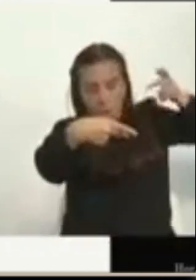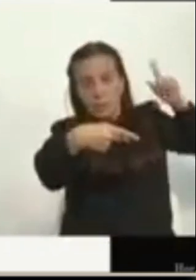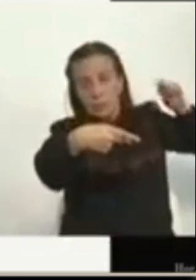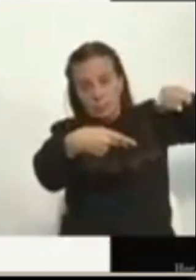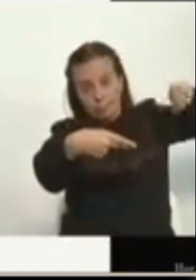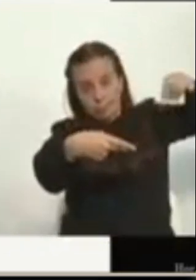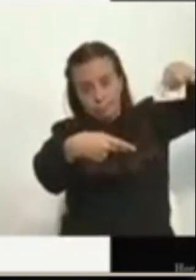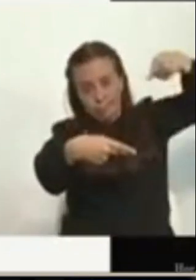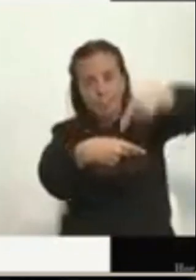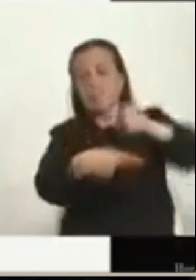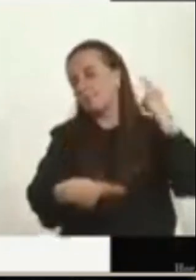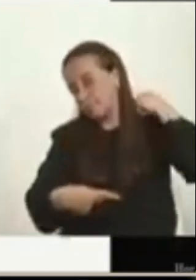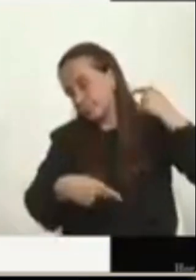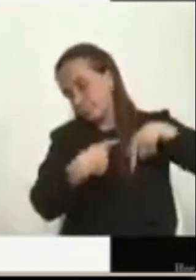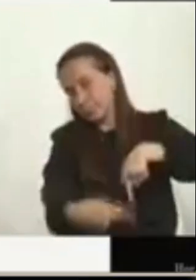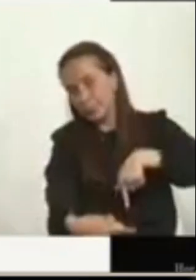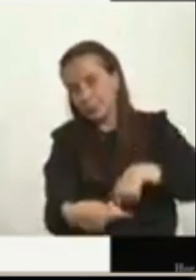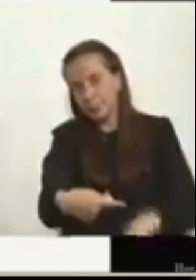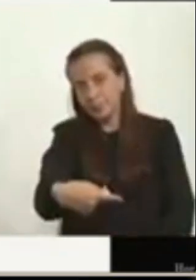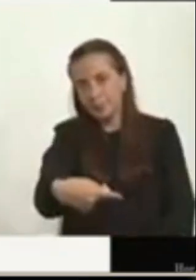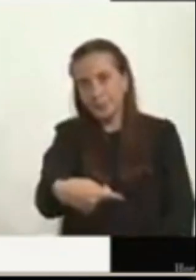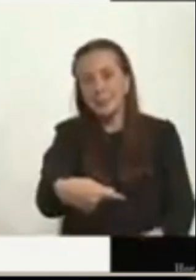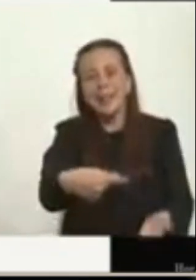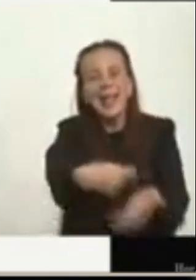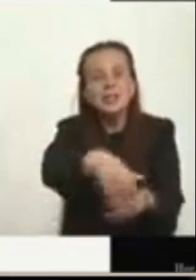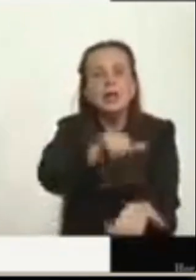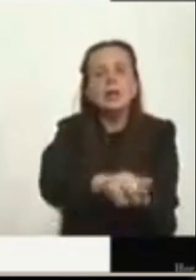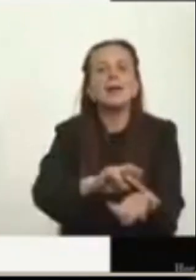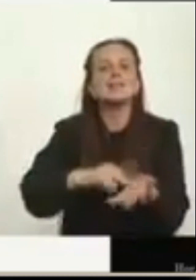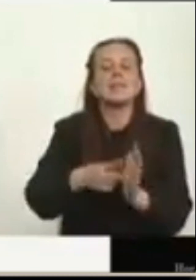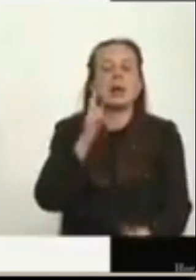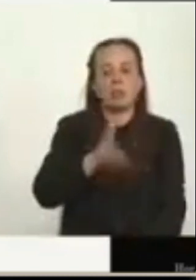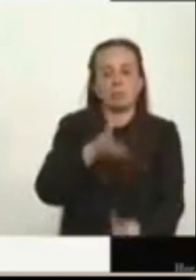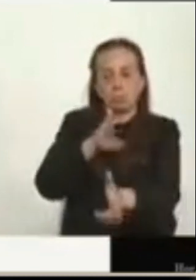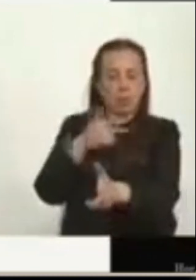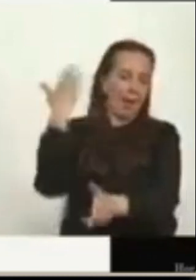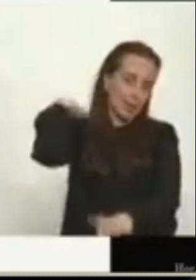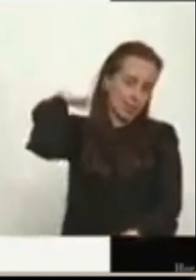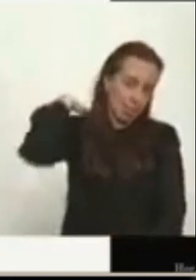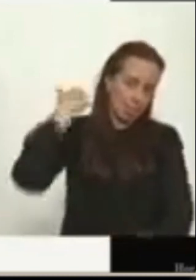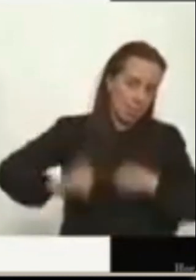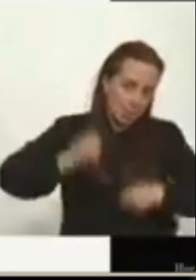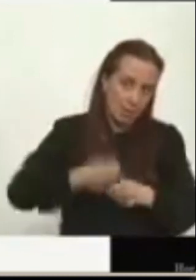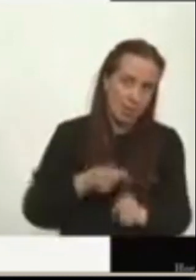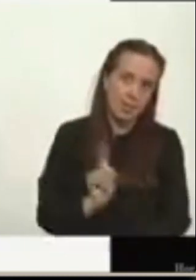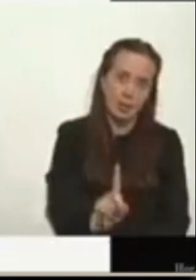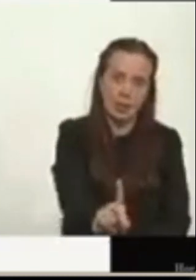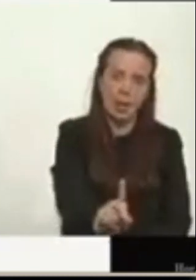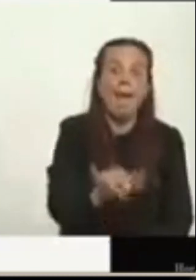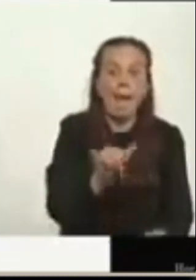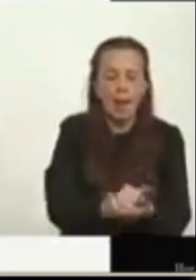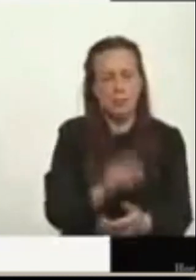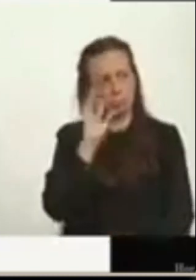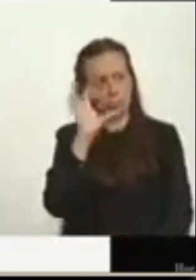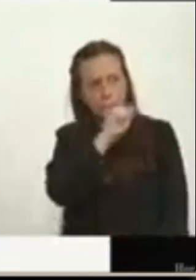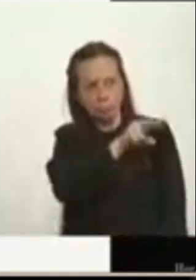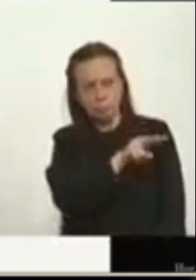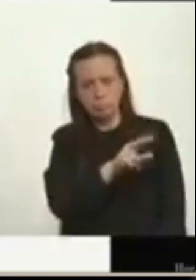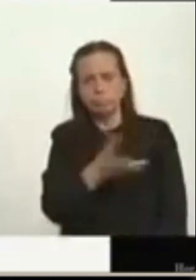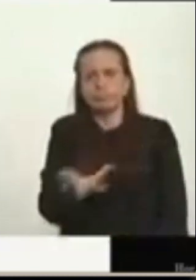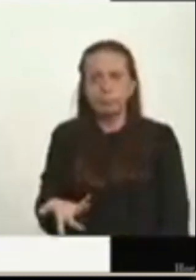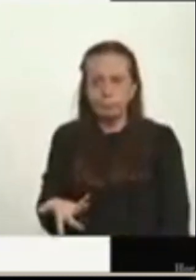entra por el cuello. Lo mataron fusilado por la espalda. Pero aún uno podría decir